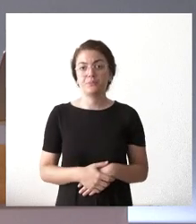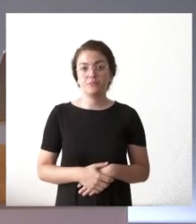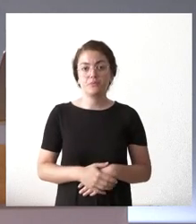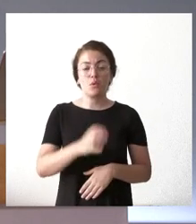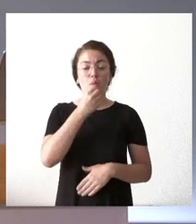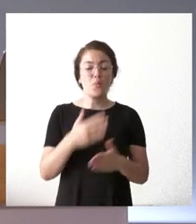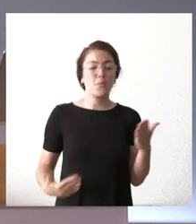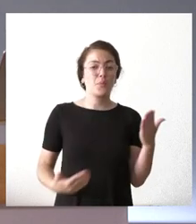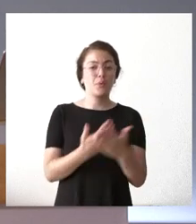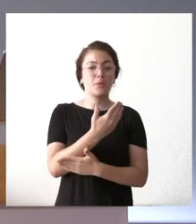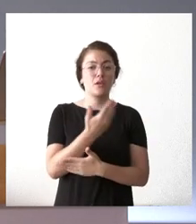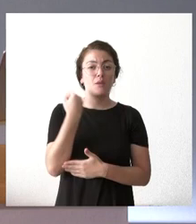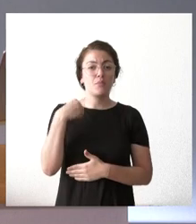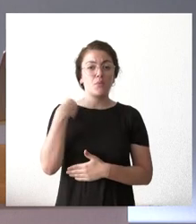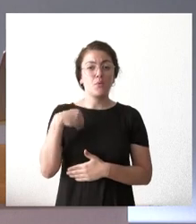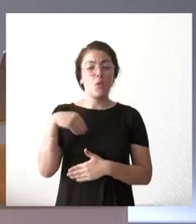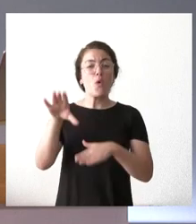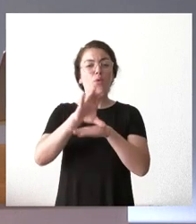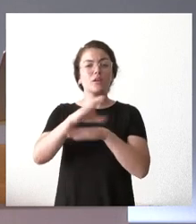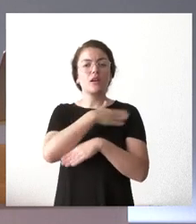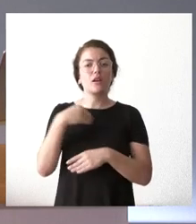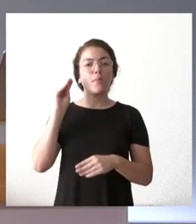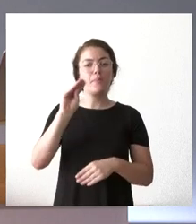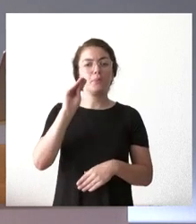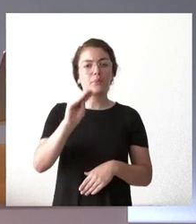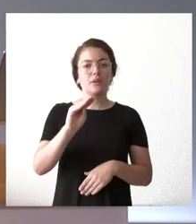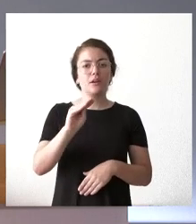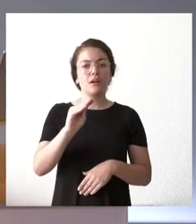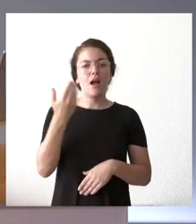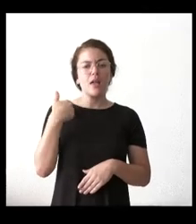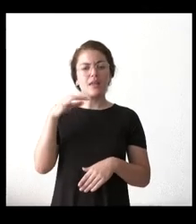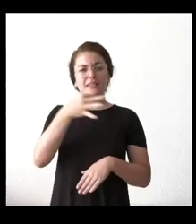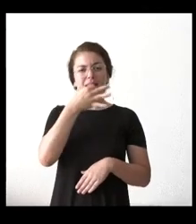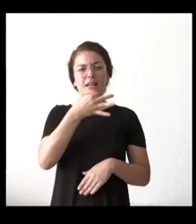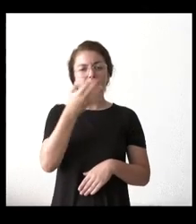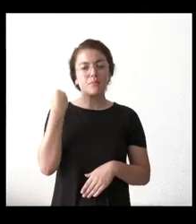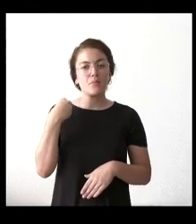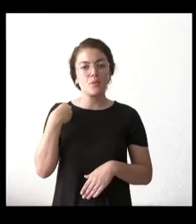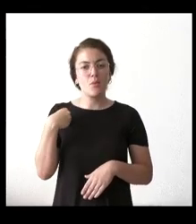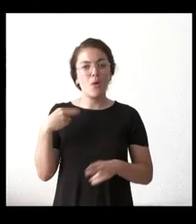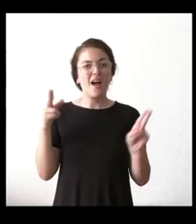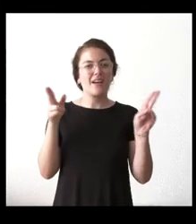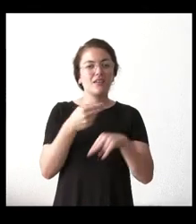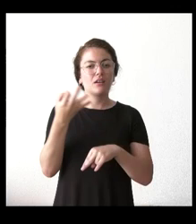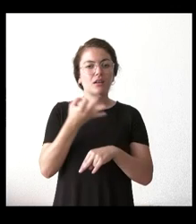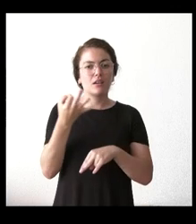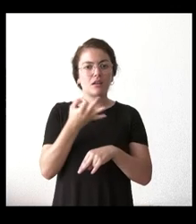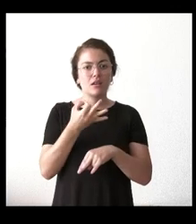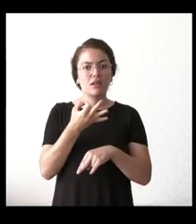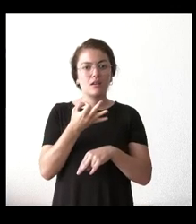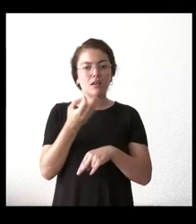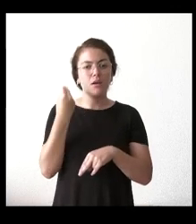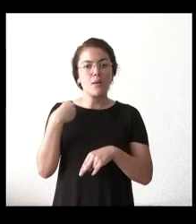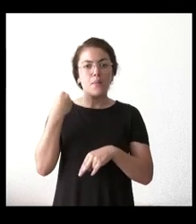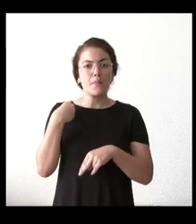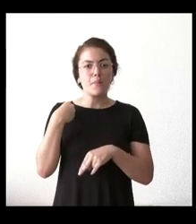buenos días. Consejero, yo le quería preguntar. Ayer se conoció por la tarde la cancelación de la decimoquinta edición de Músicos